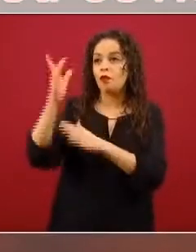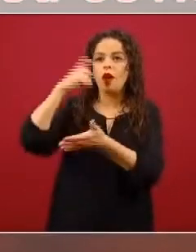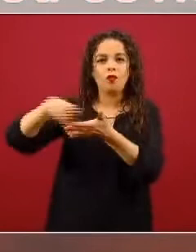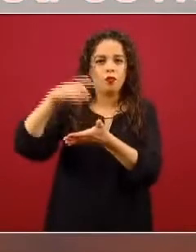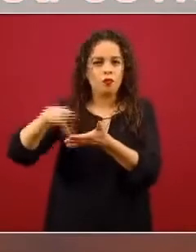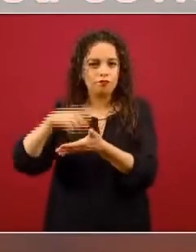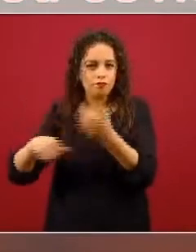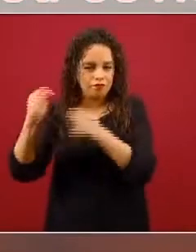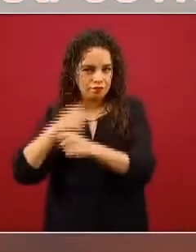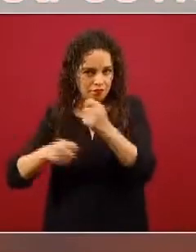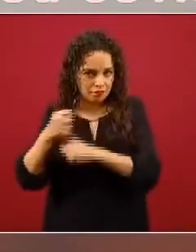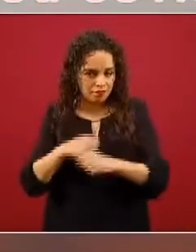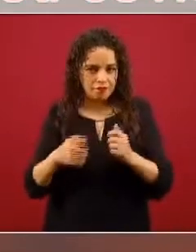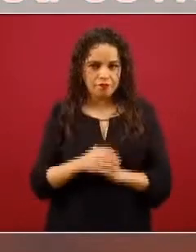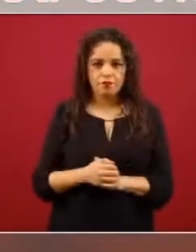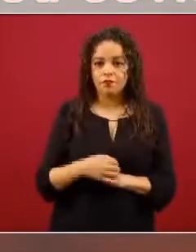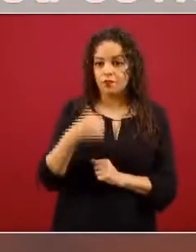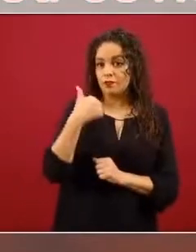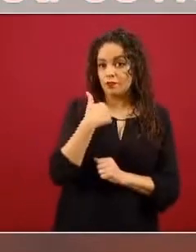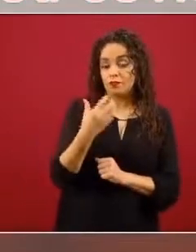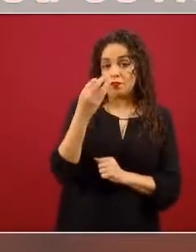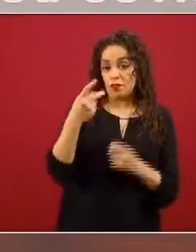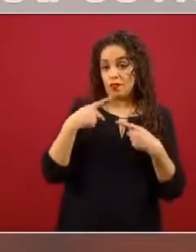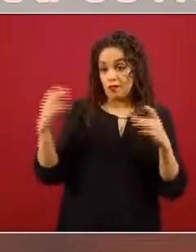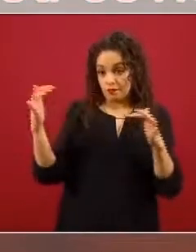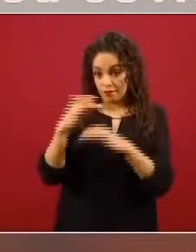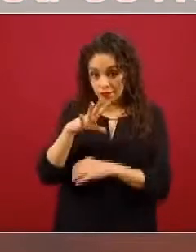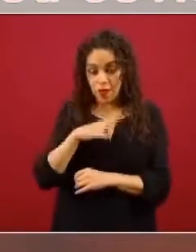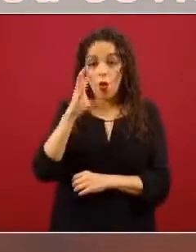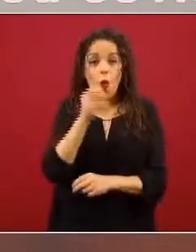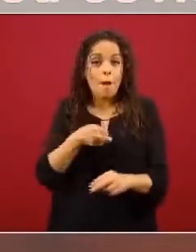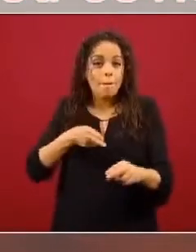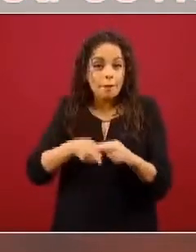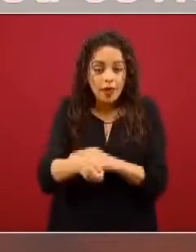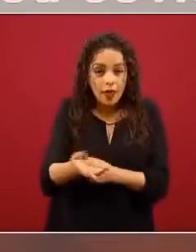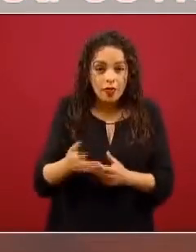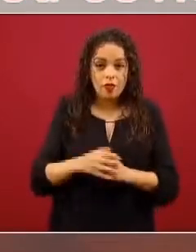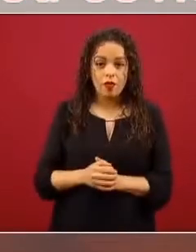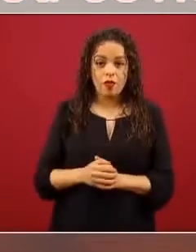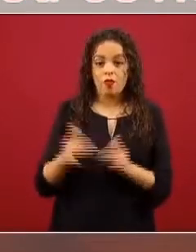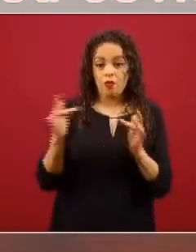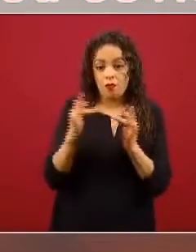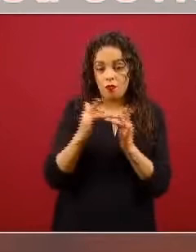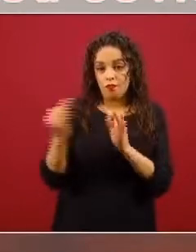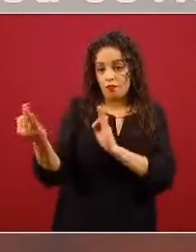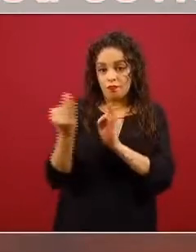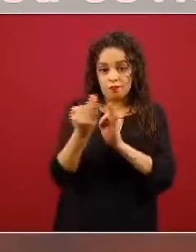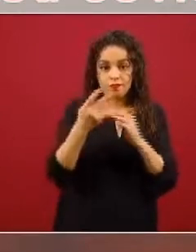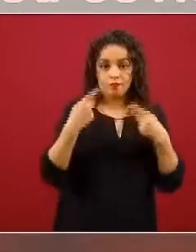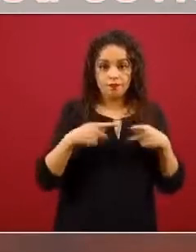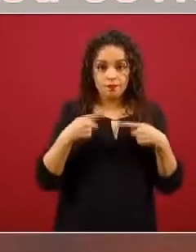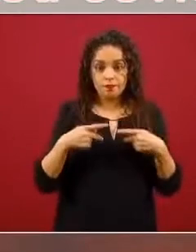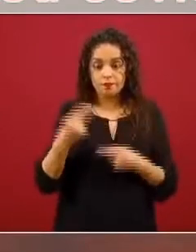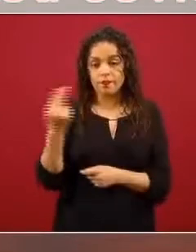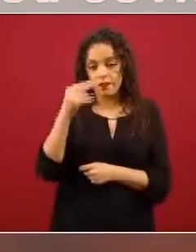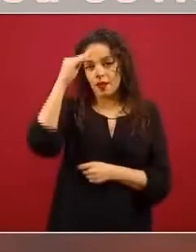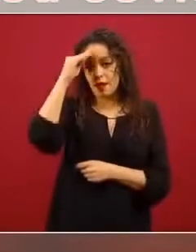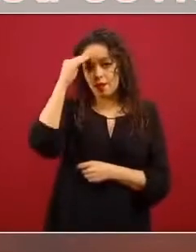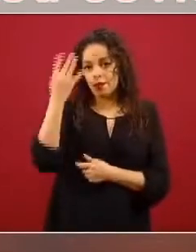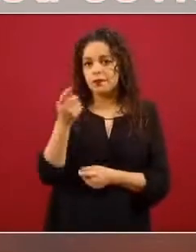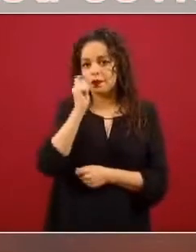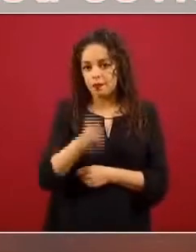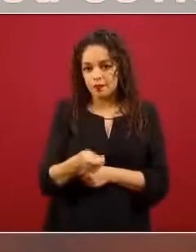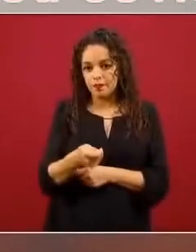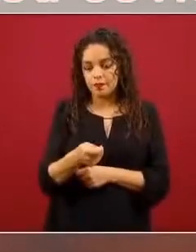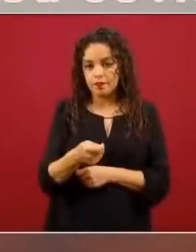y no voy a mantener una sana distancia. O si voy en el metro, si voy a estar en contacto cercano con las personas, pensemos en un área que está